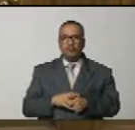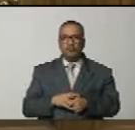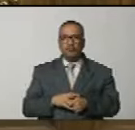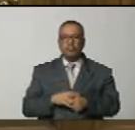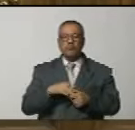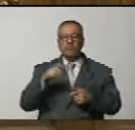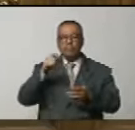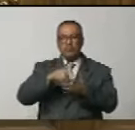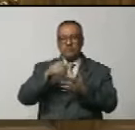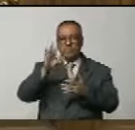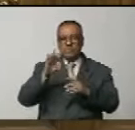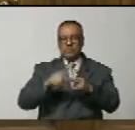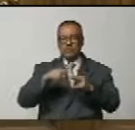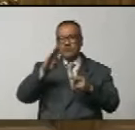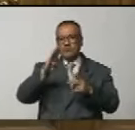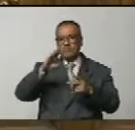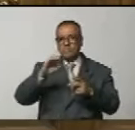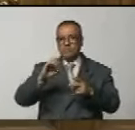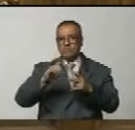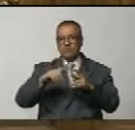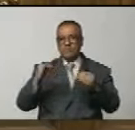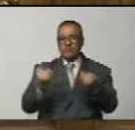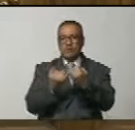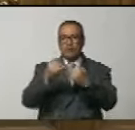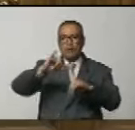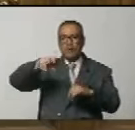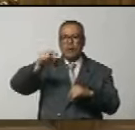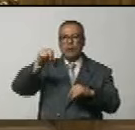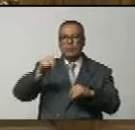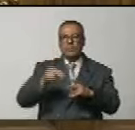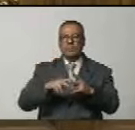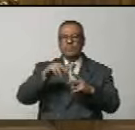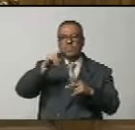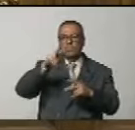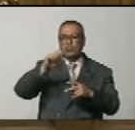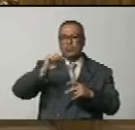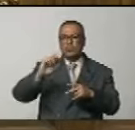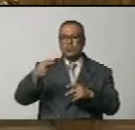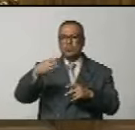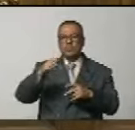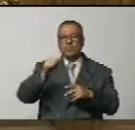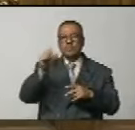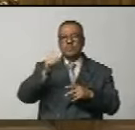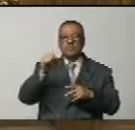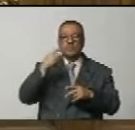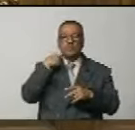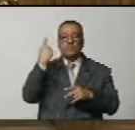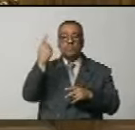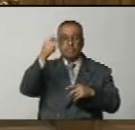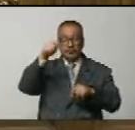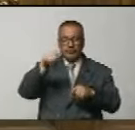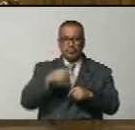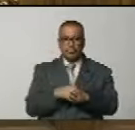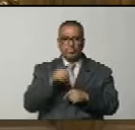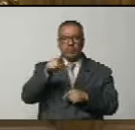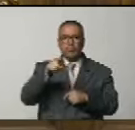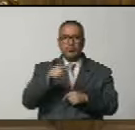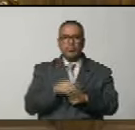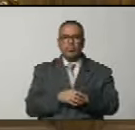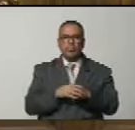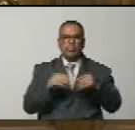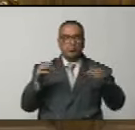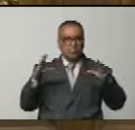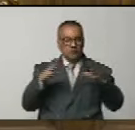Pichincha, Boyacá, Junín, el Pantano de Vargas. Esos bravos de Apure, con